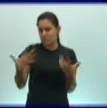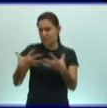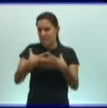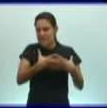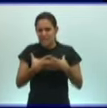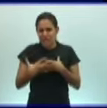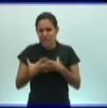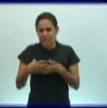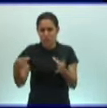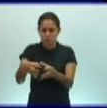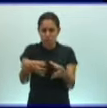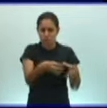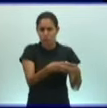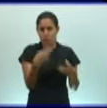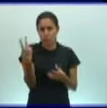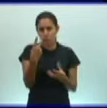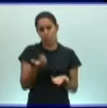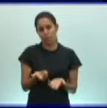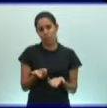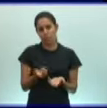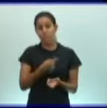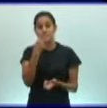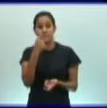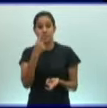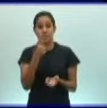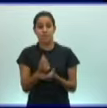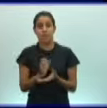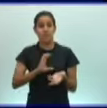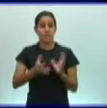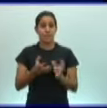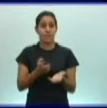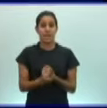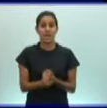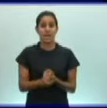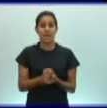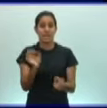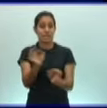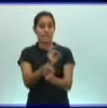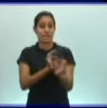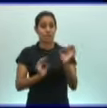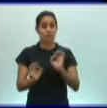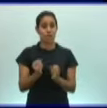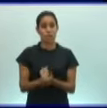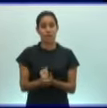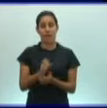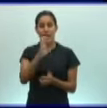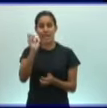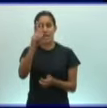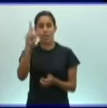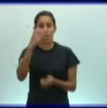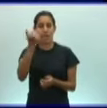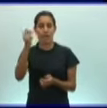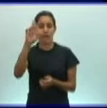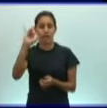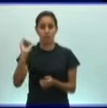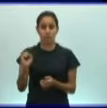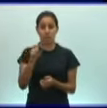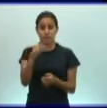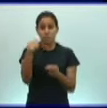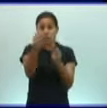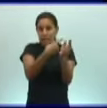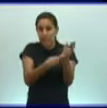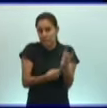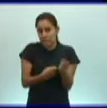estos grupos? Bueno, primero el tipo de célula, el célula de eucariota que carecen de pared celular y de plastidio son animales, por tanto es una característica